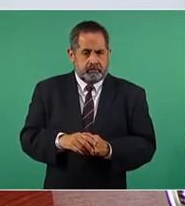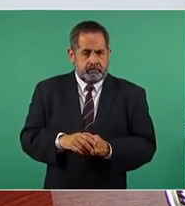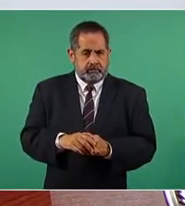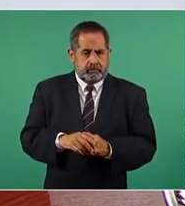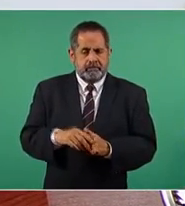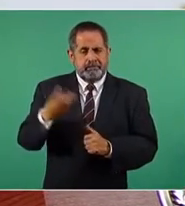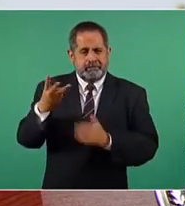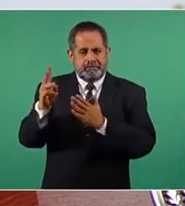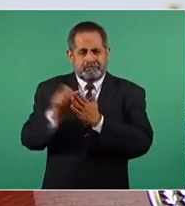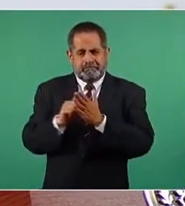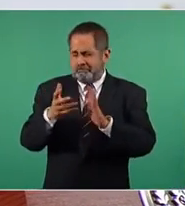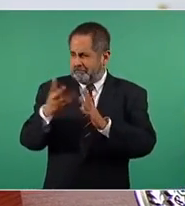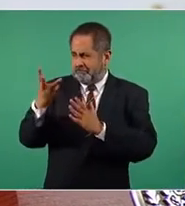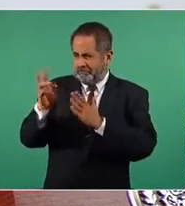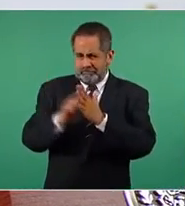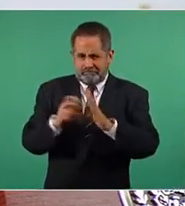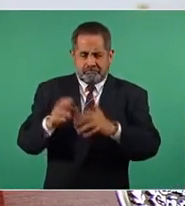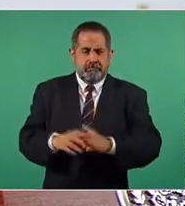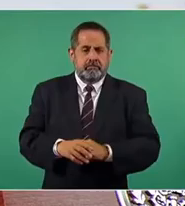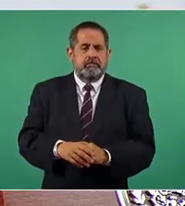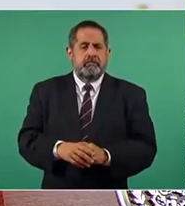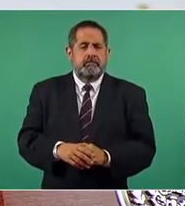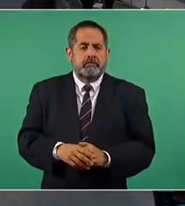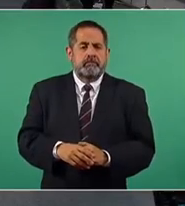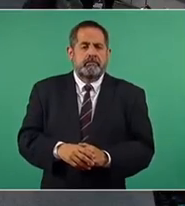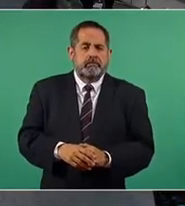meses, o sea,